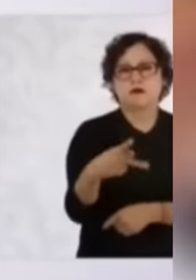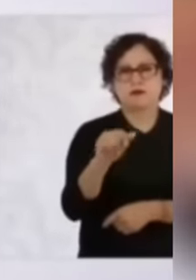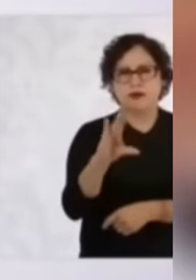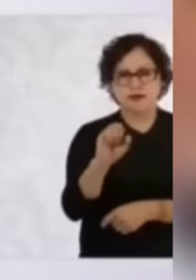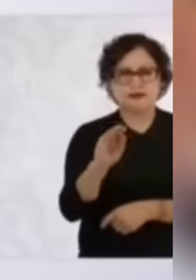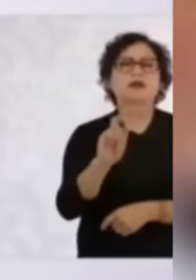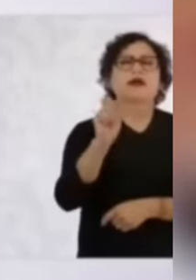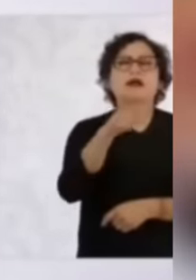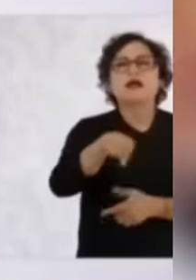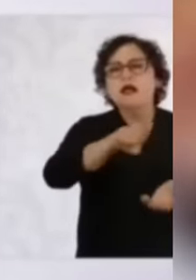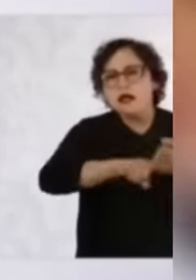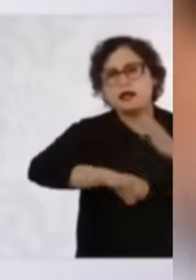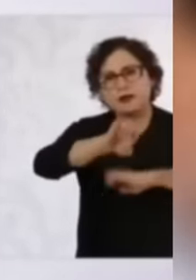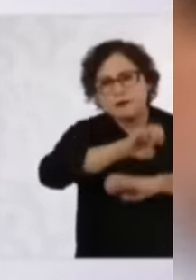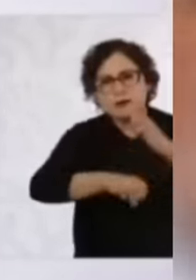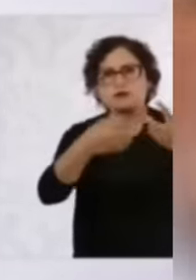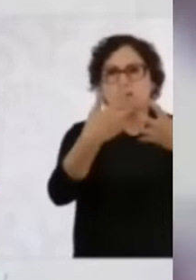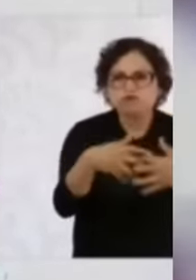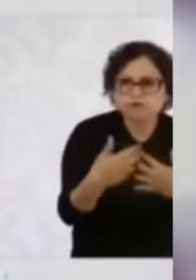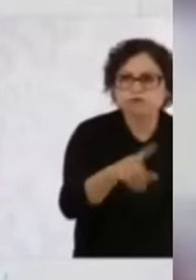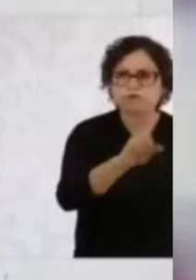conmigo es hasta aquí. Nos vemos en la próxima edición.